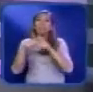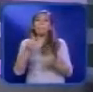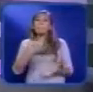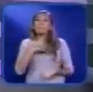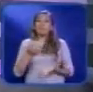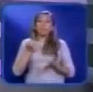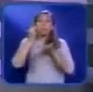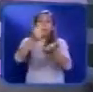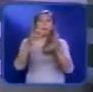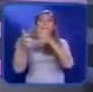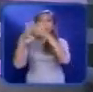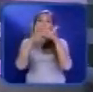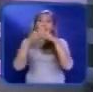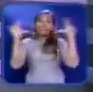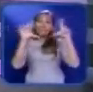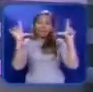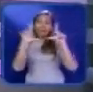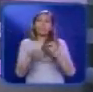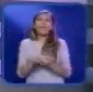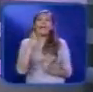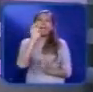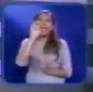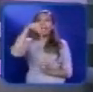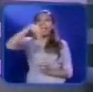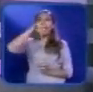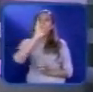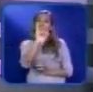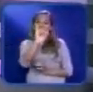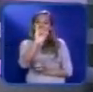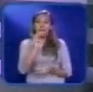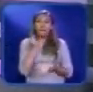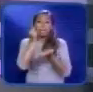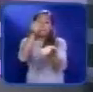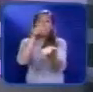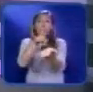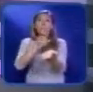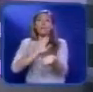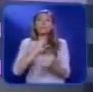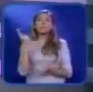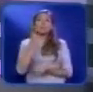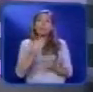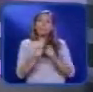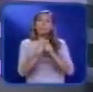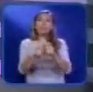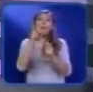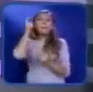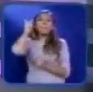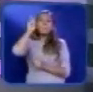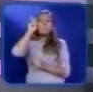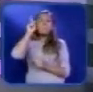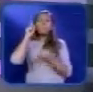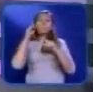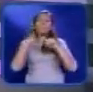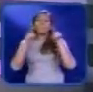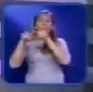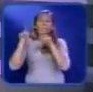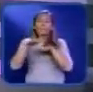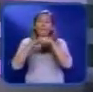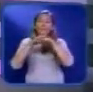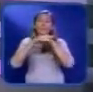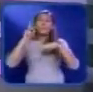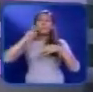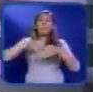televisión estadounidense Les hablo de los Emmy En esta ocasión los premios fueron entregados solo a los programas con el horario matutino pues la